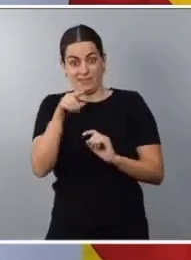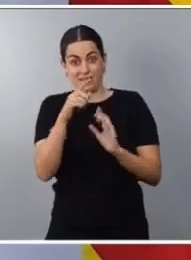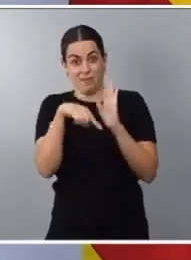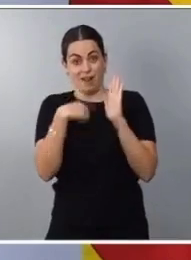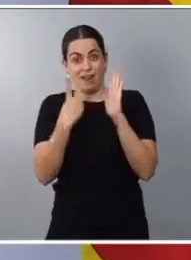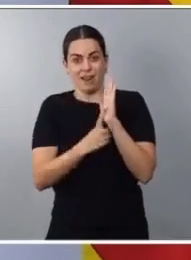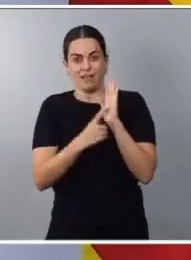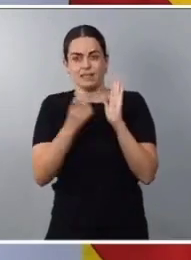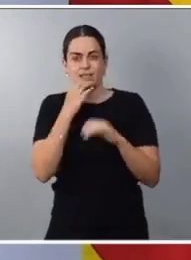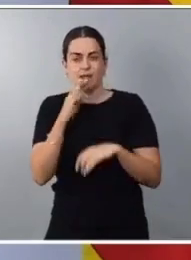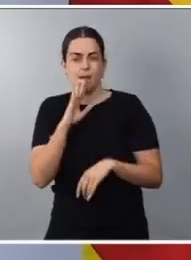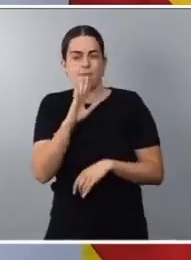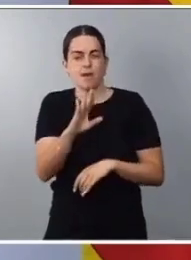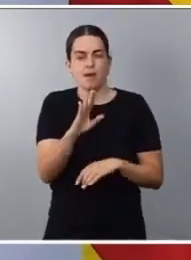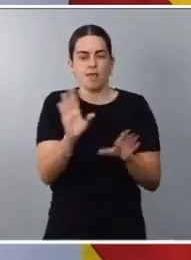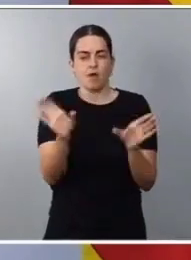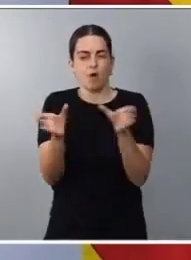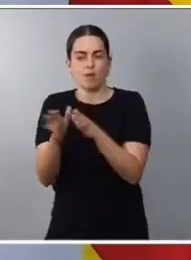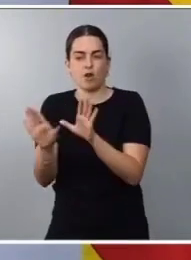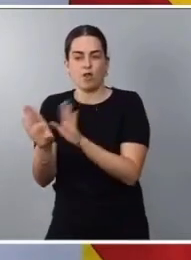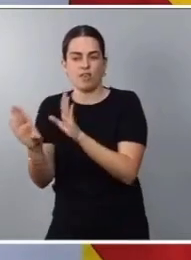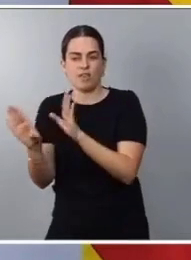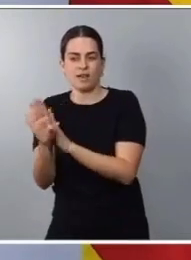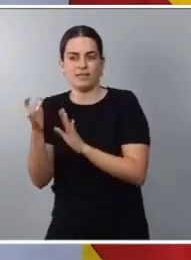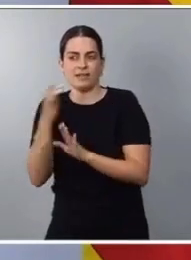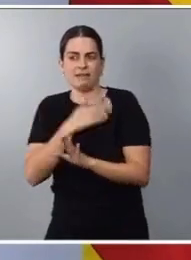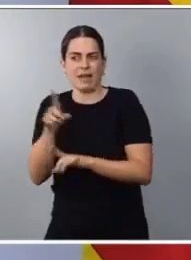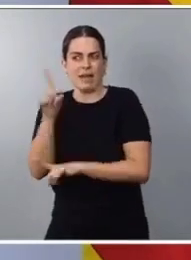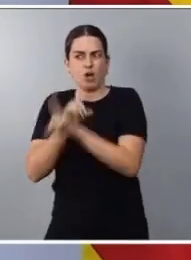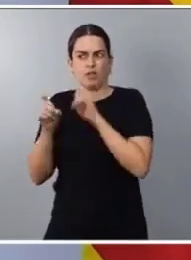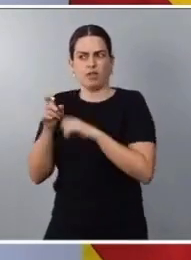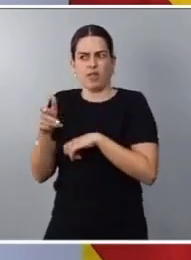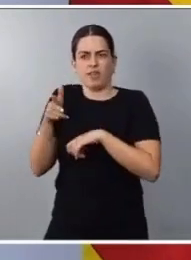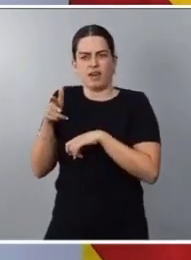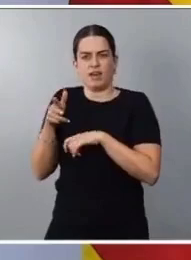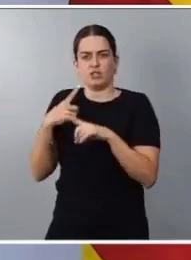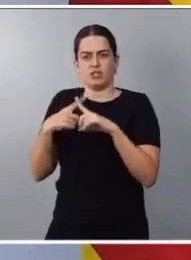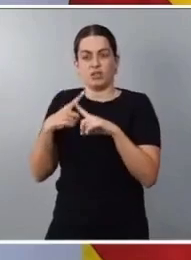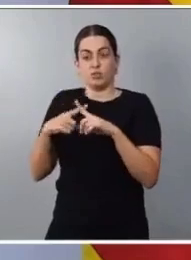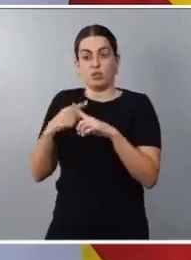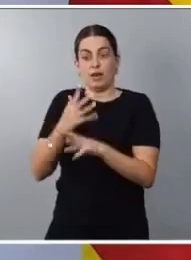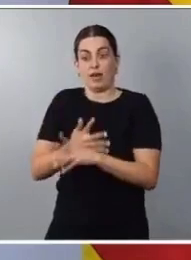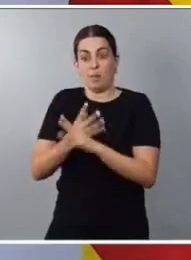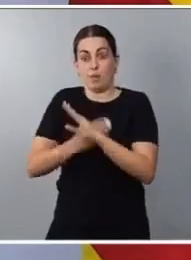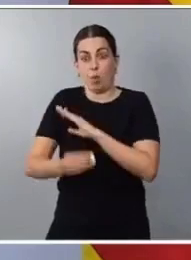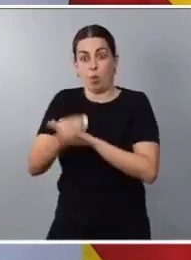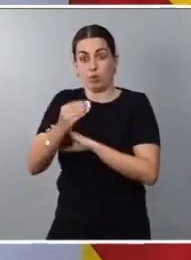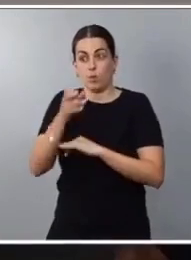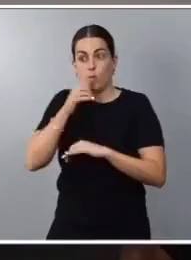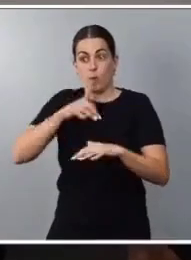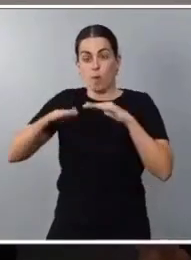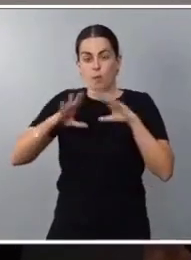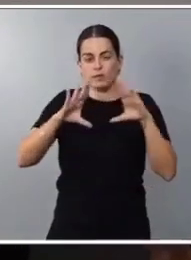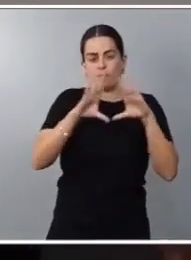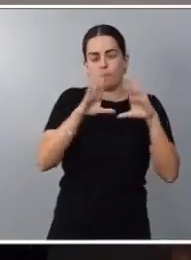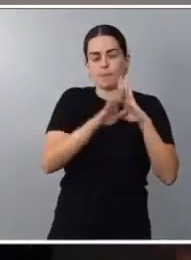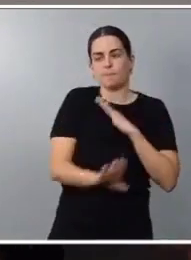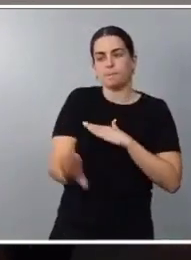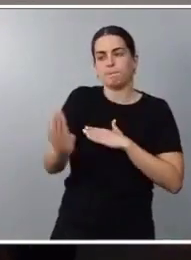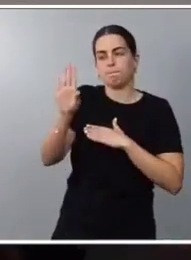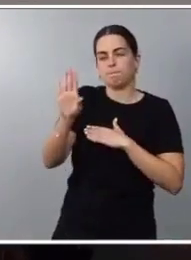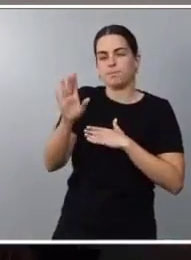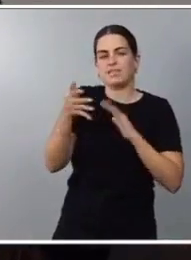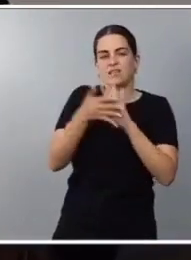gobierno de derechas de retroceder seriamente los derechos sexuales y reproductivos de las mujeres, el movimiento feminista con ese tren de la libertad del año